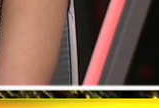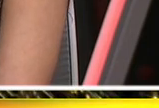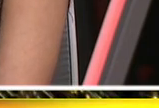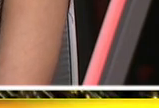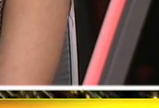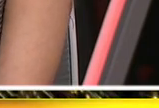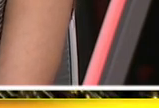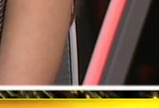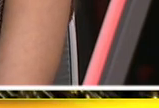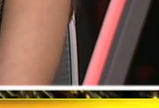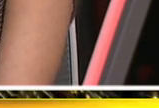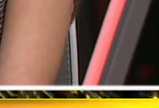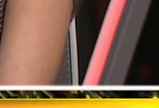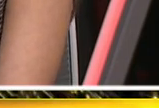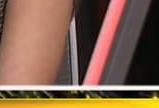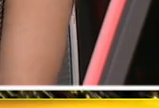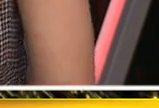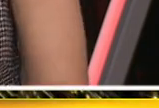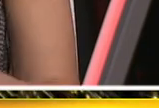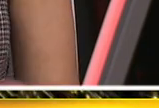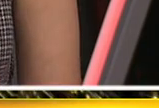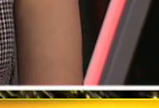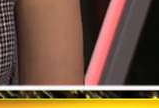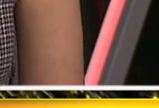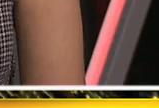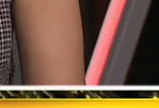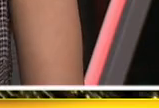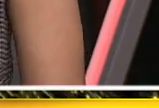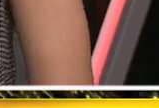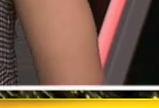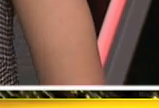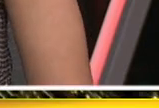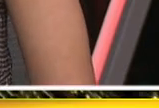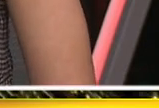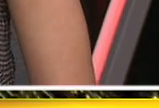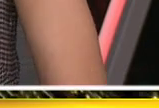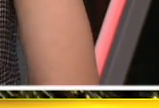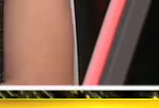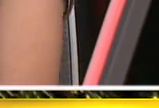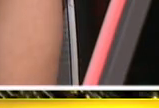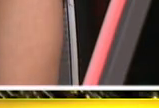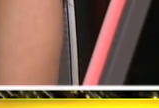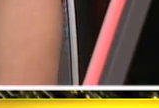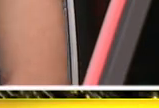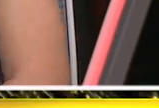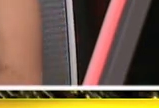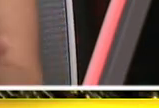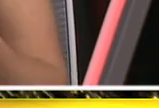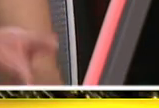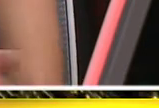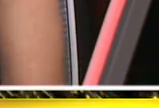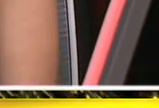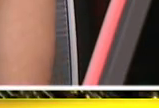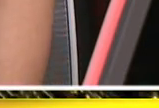hasta 46.128 pesos. El haber mínimo ahora es de 23.064 pesos. Con este bono pasa a